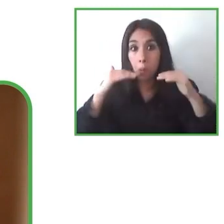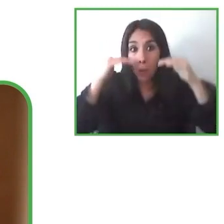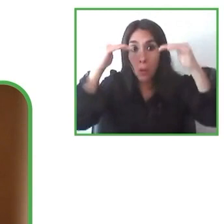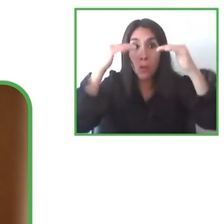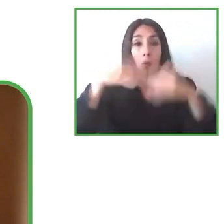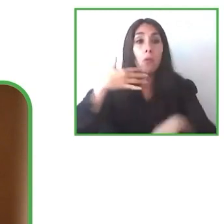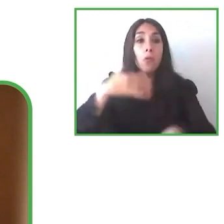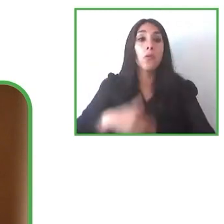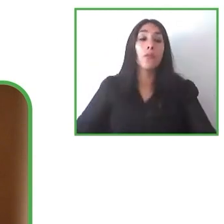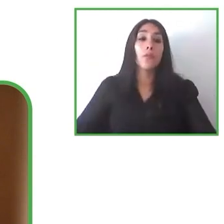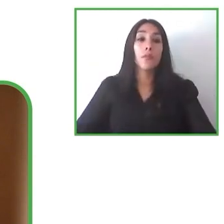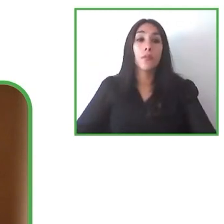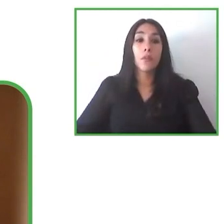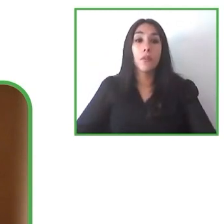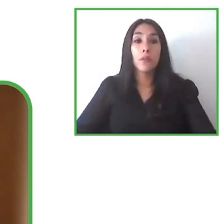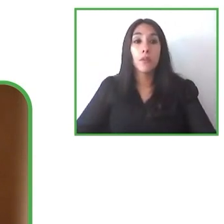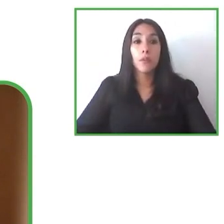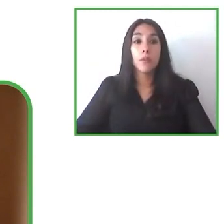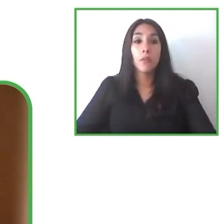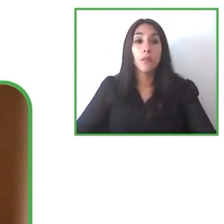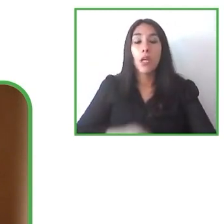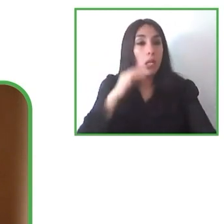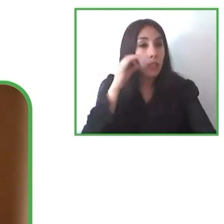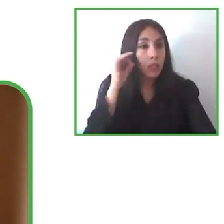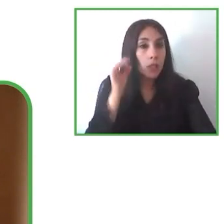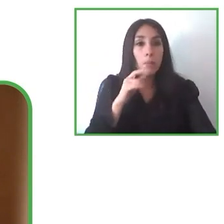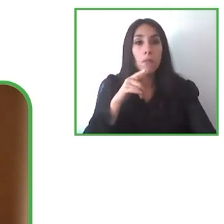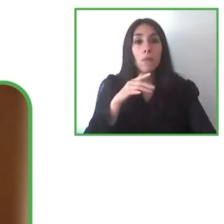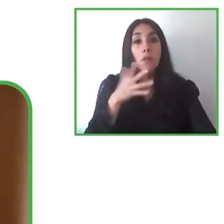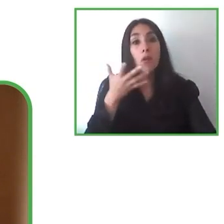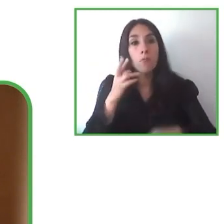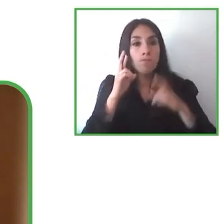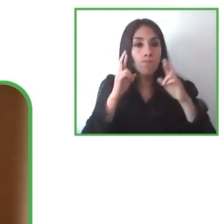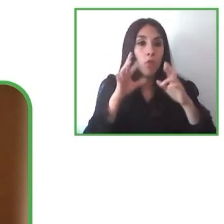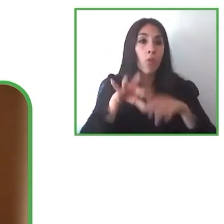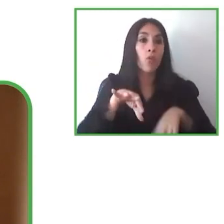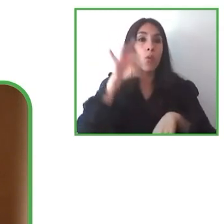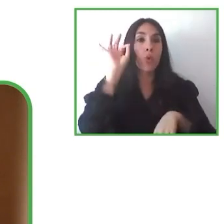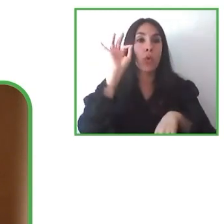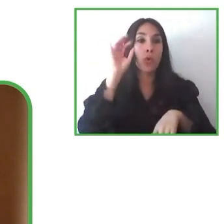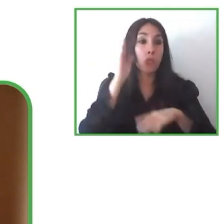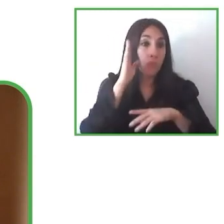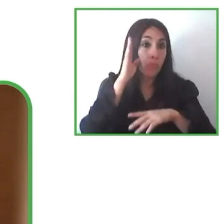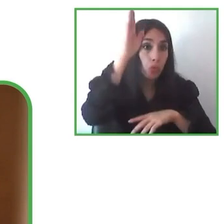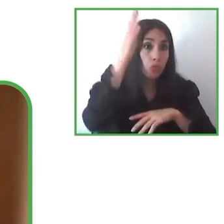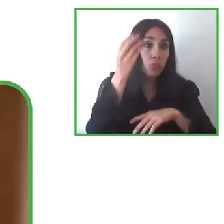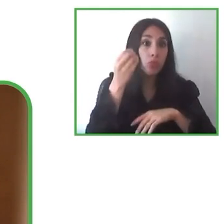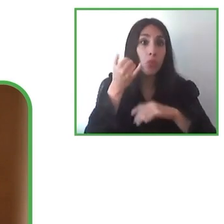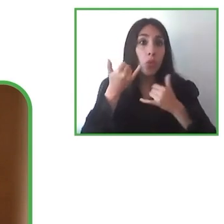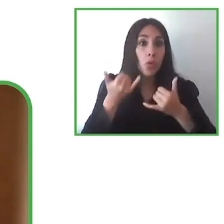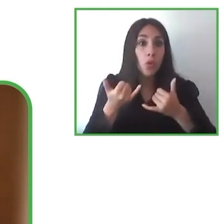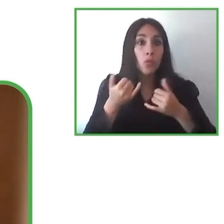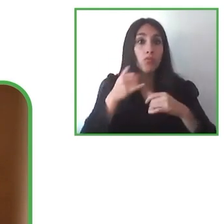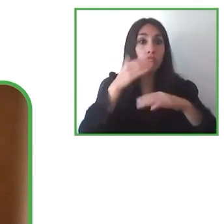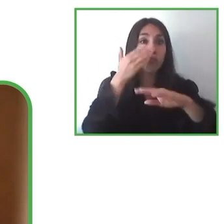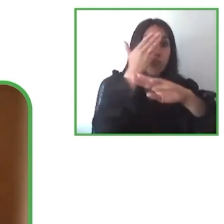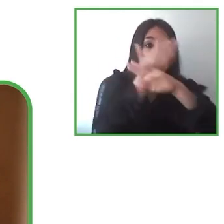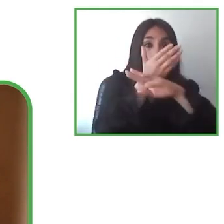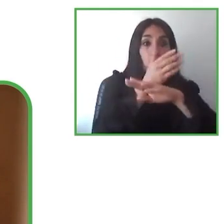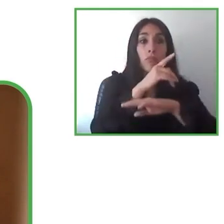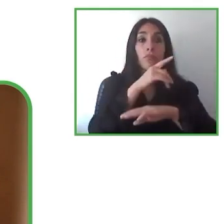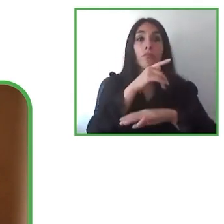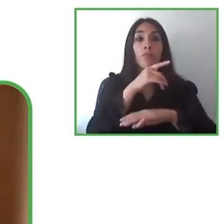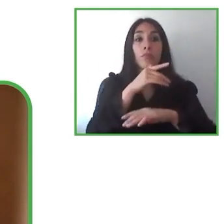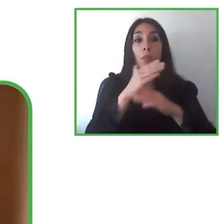espera lograrlo y ahí nosotros tenemos una propuesta hacia el nuevo gobierno en donde lo que vamos a